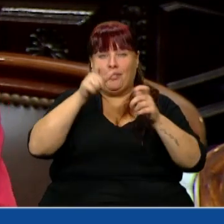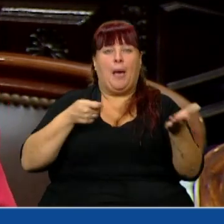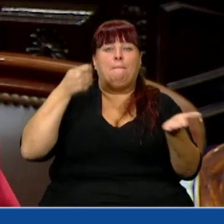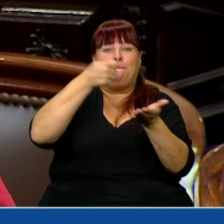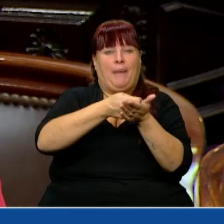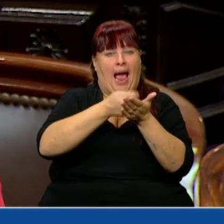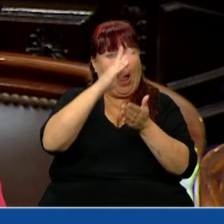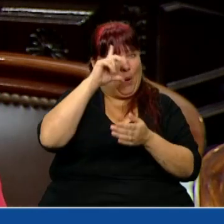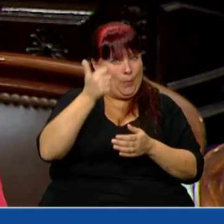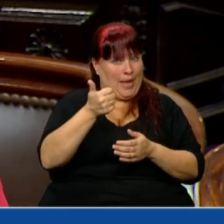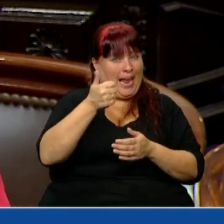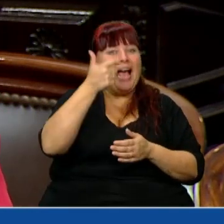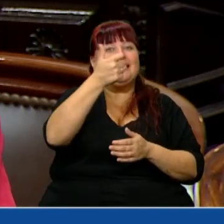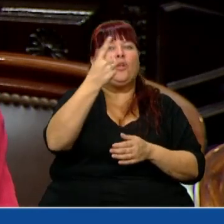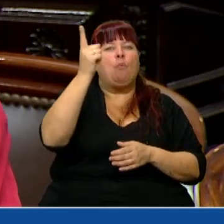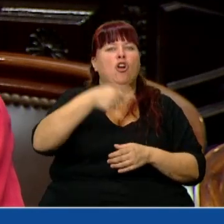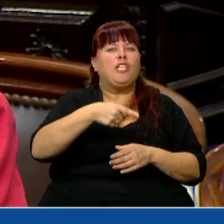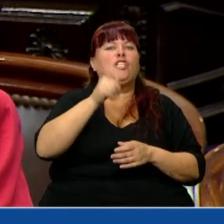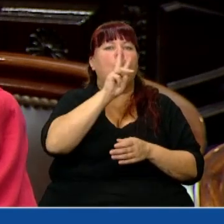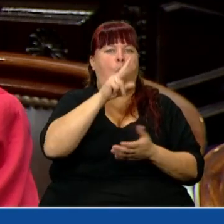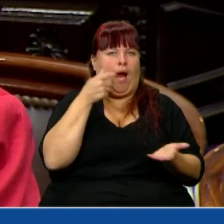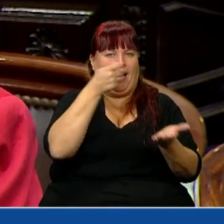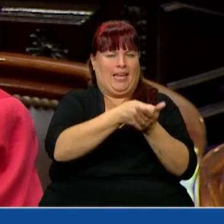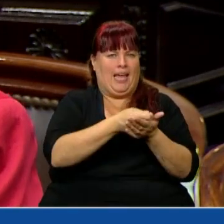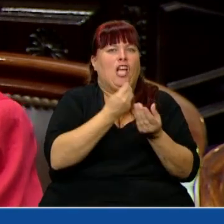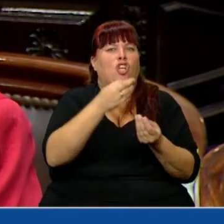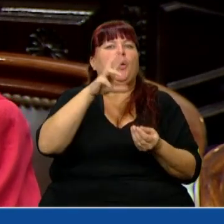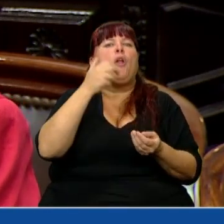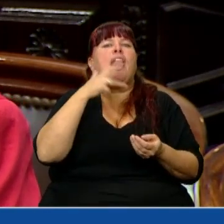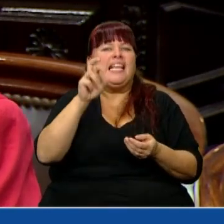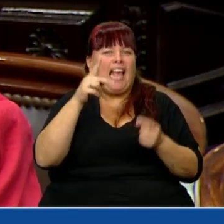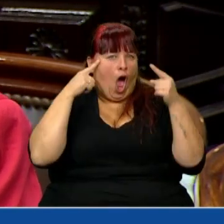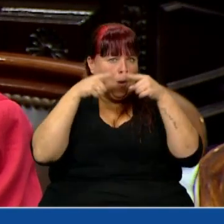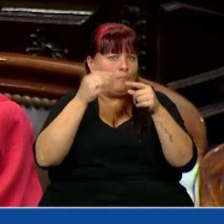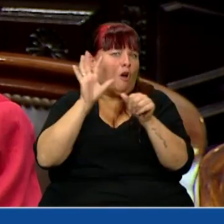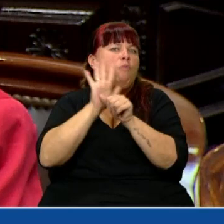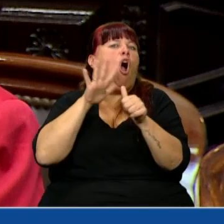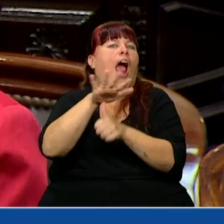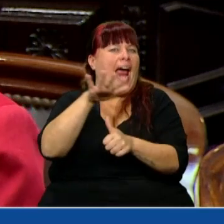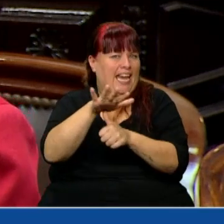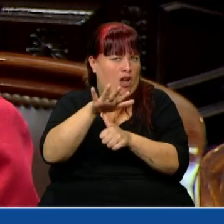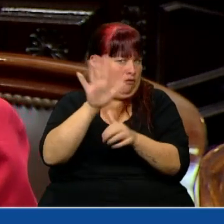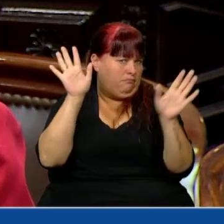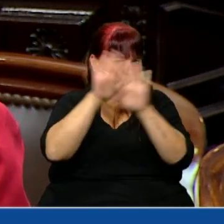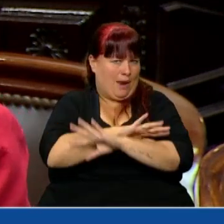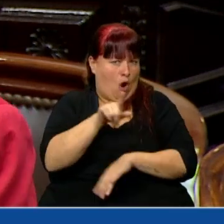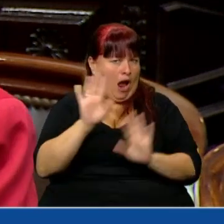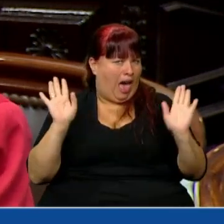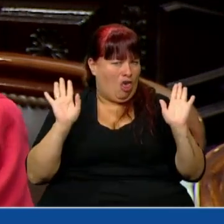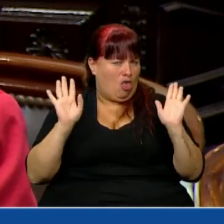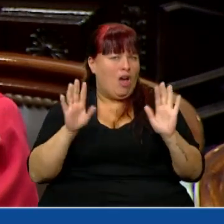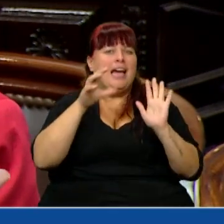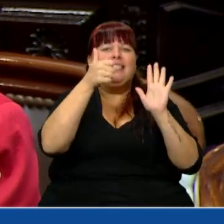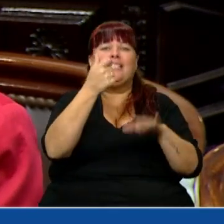una beca Progresar son mujeres, y entonces el Progresar tiene perspectiva de género. Error. El